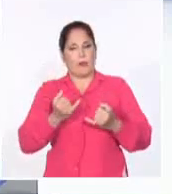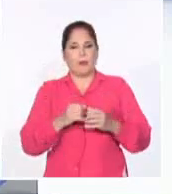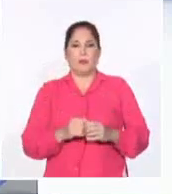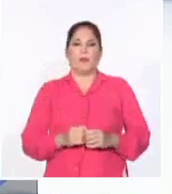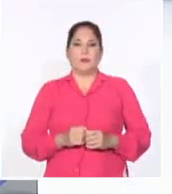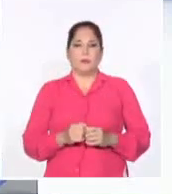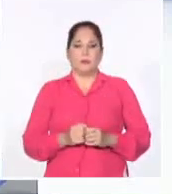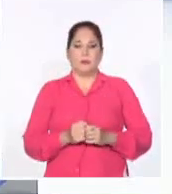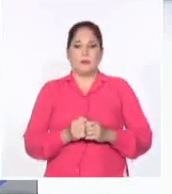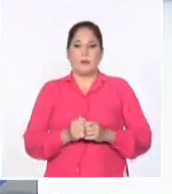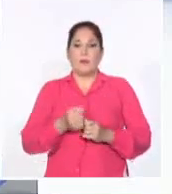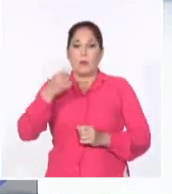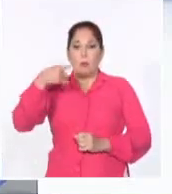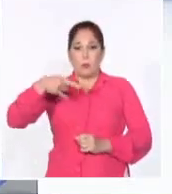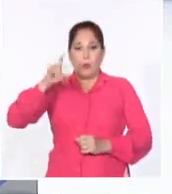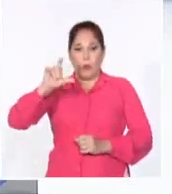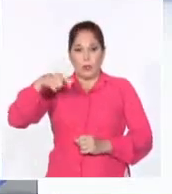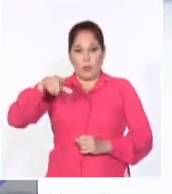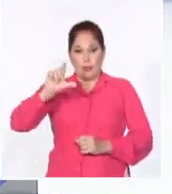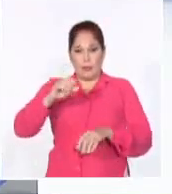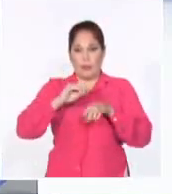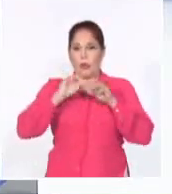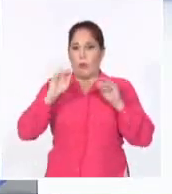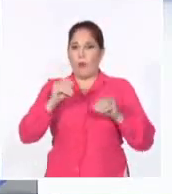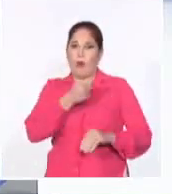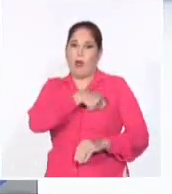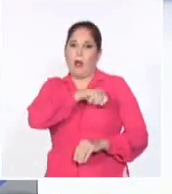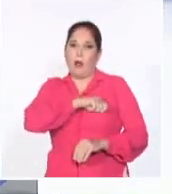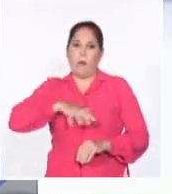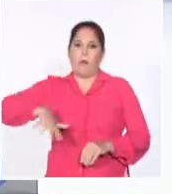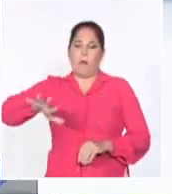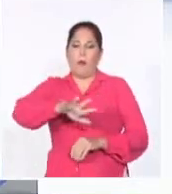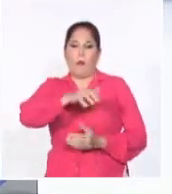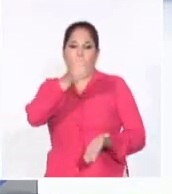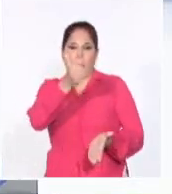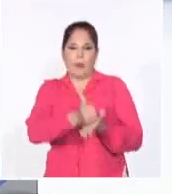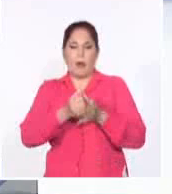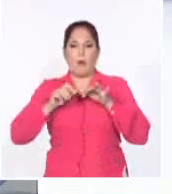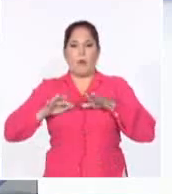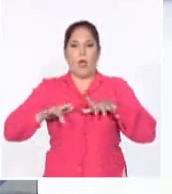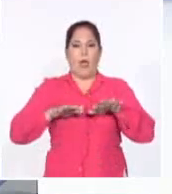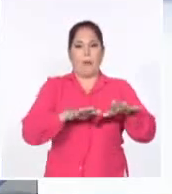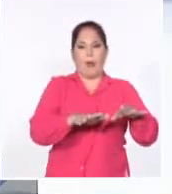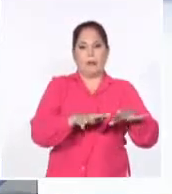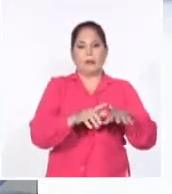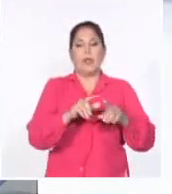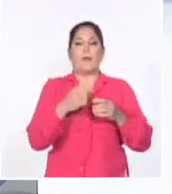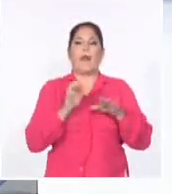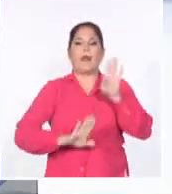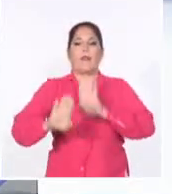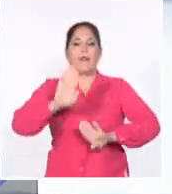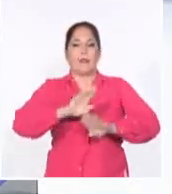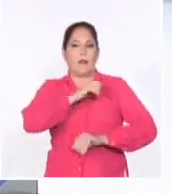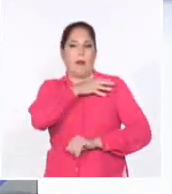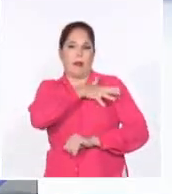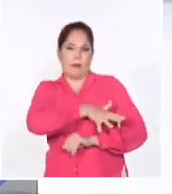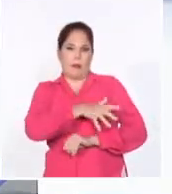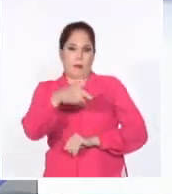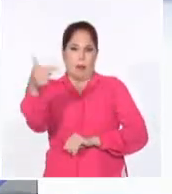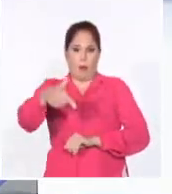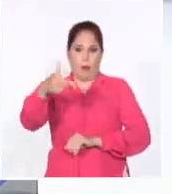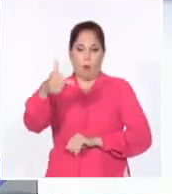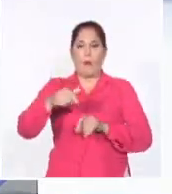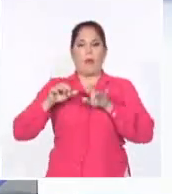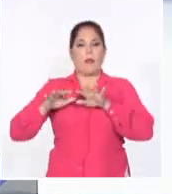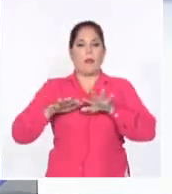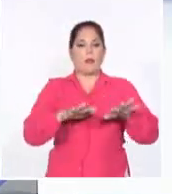La Unión de Jóvenes Comunistas convocó a todo el pueblo de la capital a una marcha por Palestina para este jueves en la que se pide desfilar